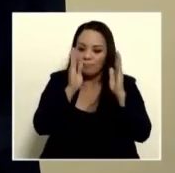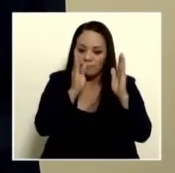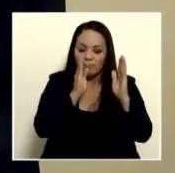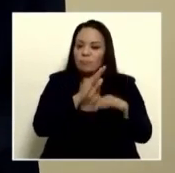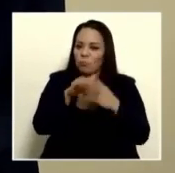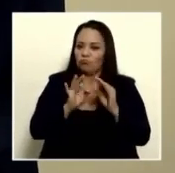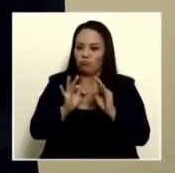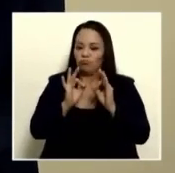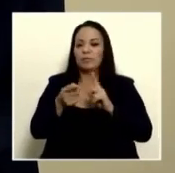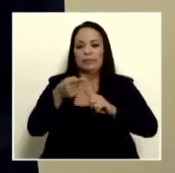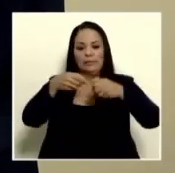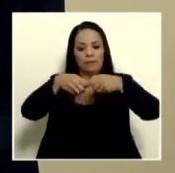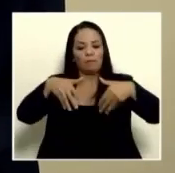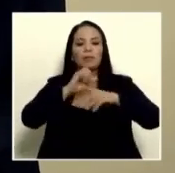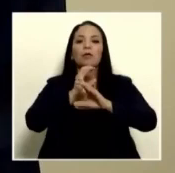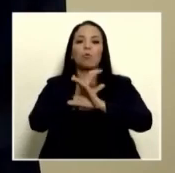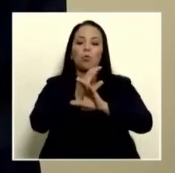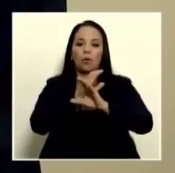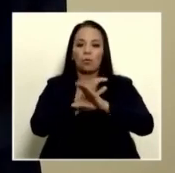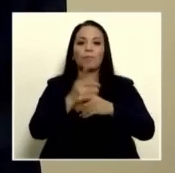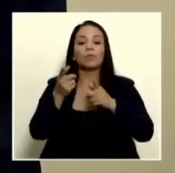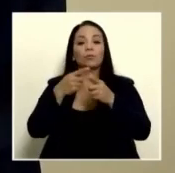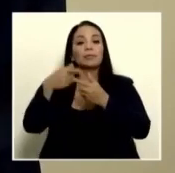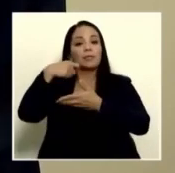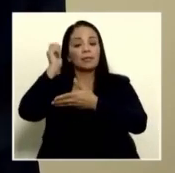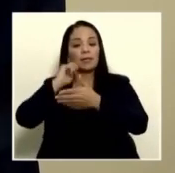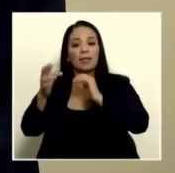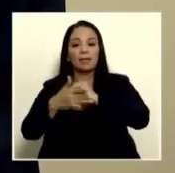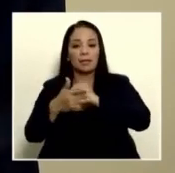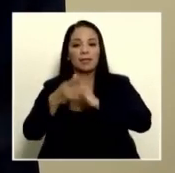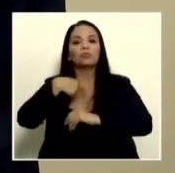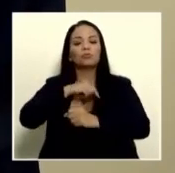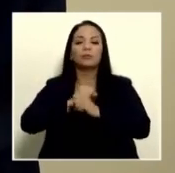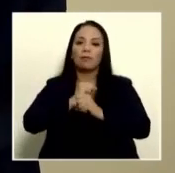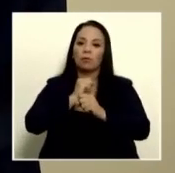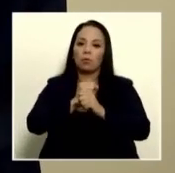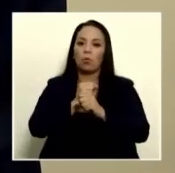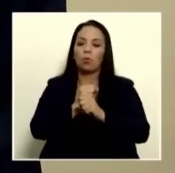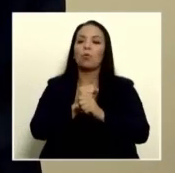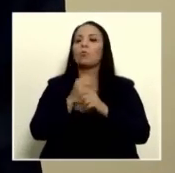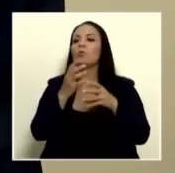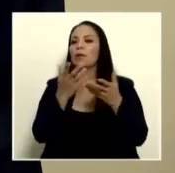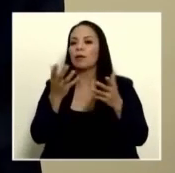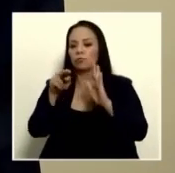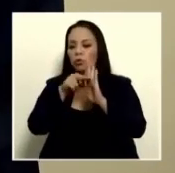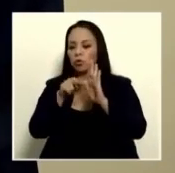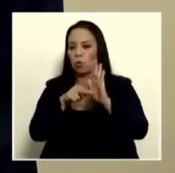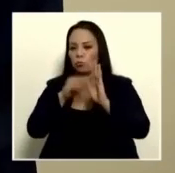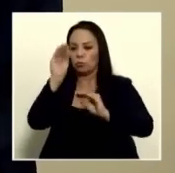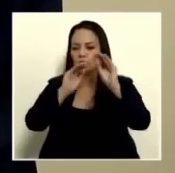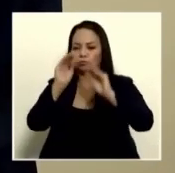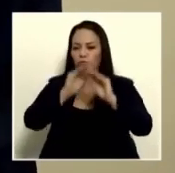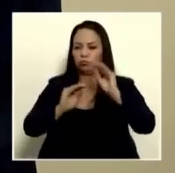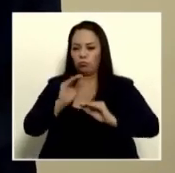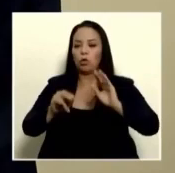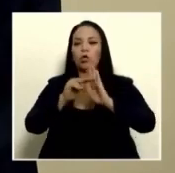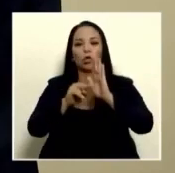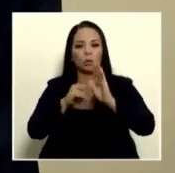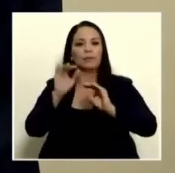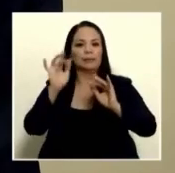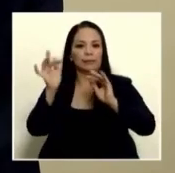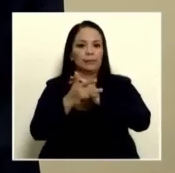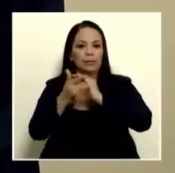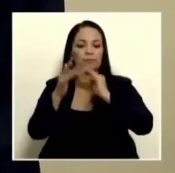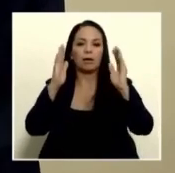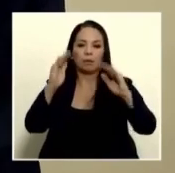corresponde desde la red de cuido la secretaría técnica estamos trabajando en un conjunto de normas técnicas para aumentar